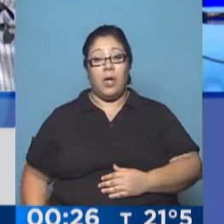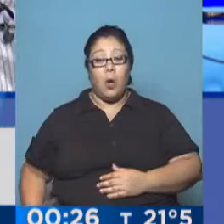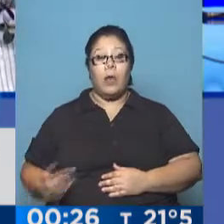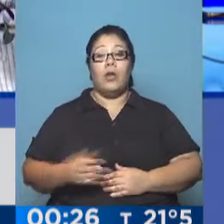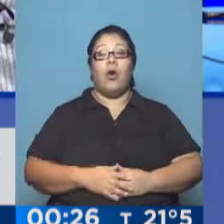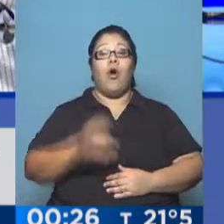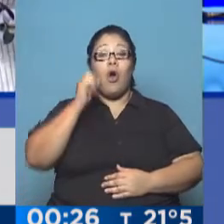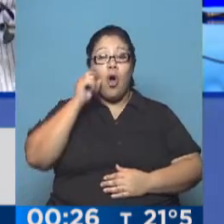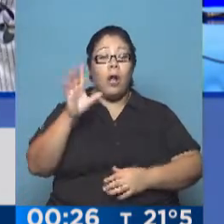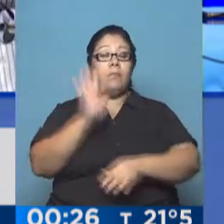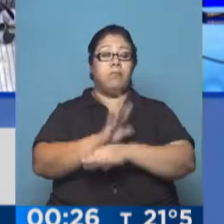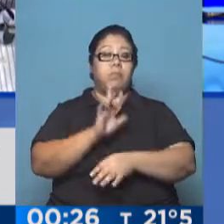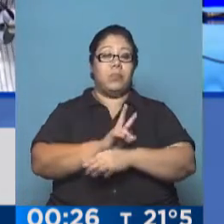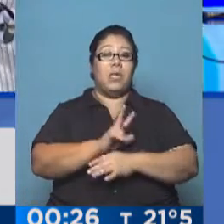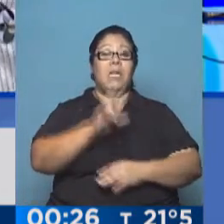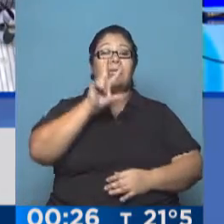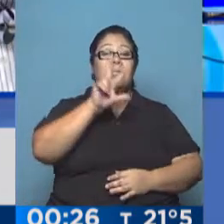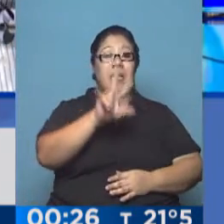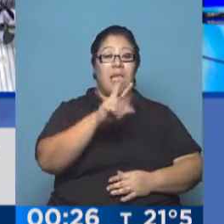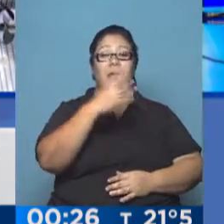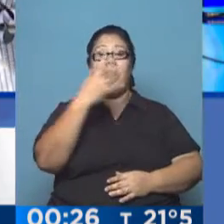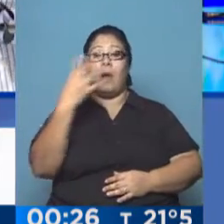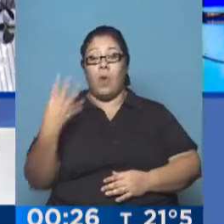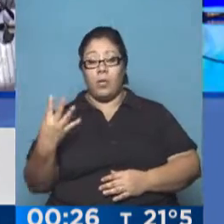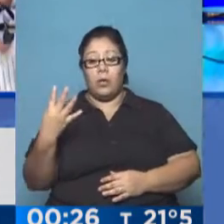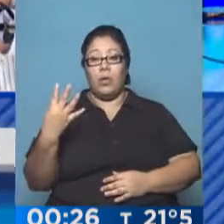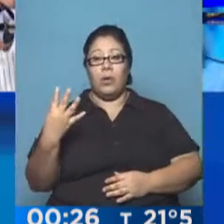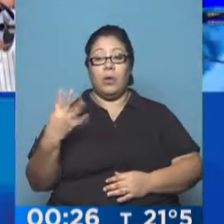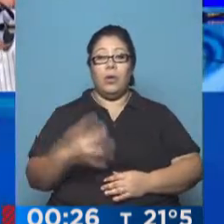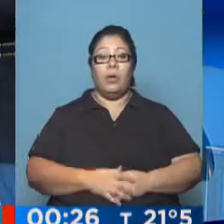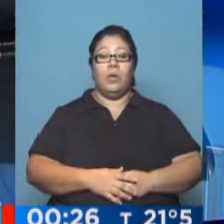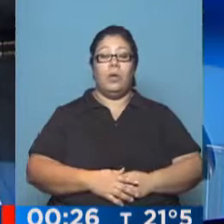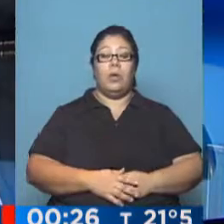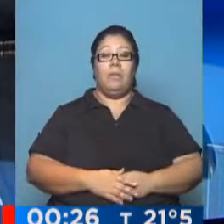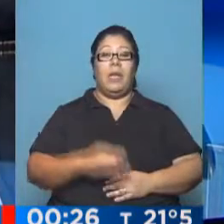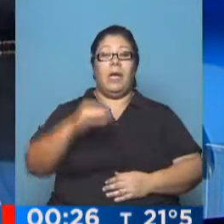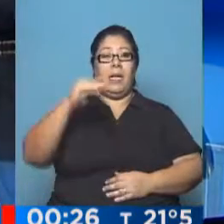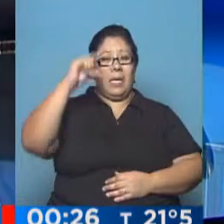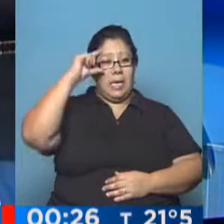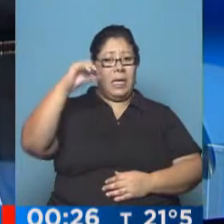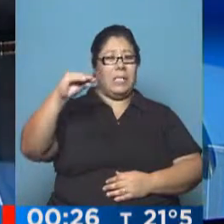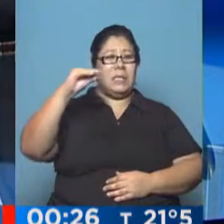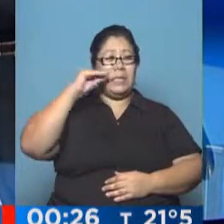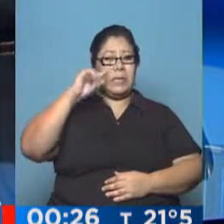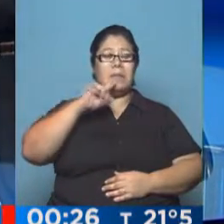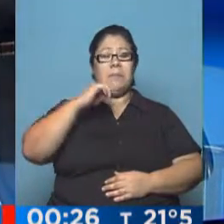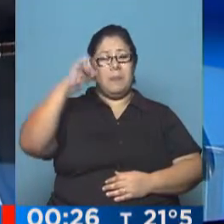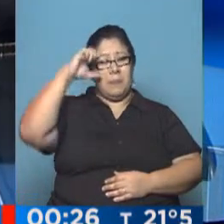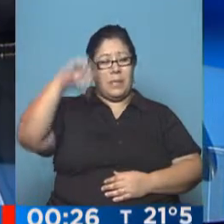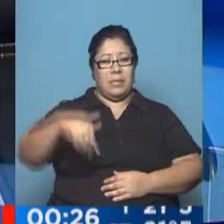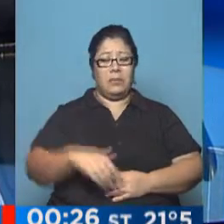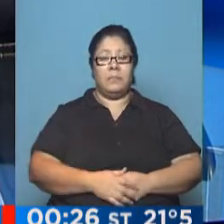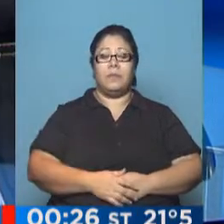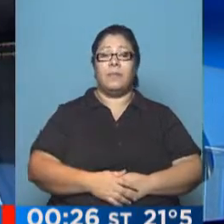el tercio de diputados que necesitan para frenar el impeachment. Y por último, José, la situación del expresidente